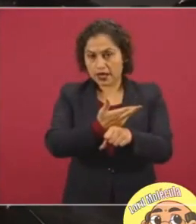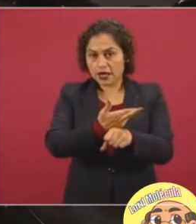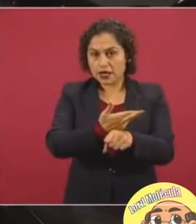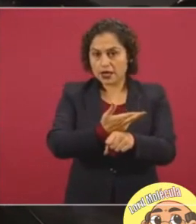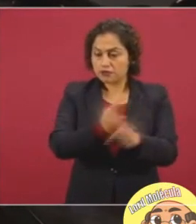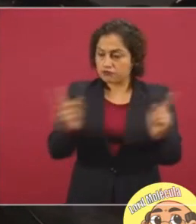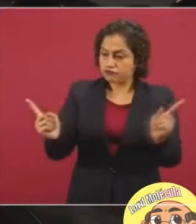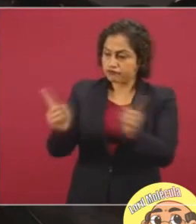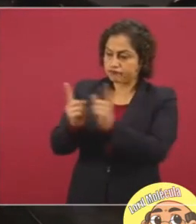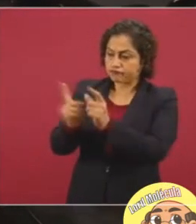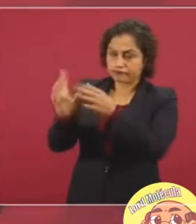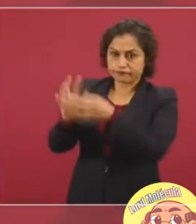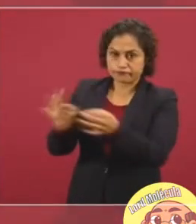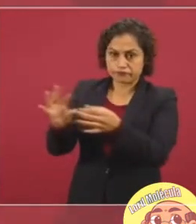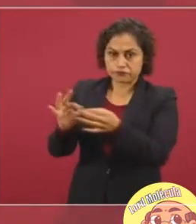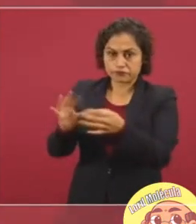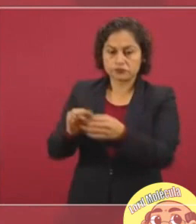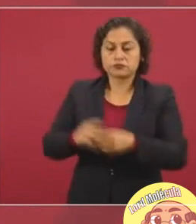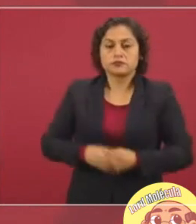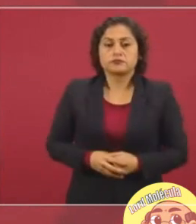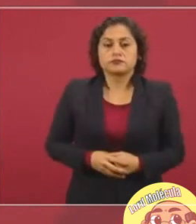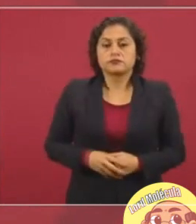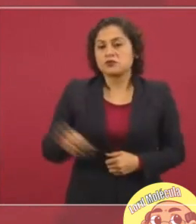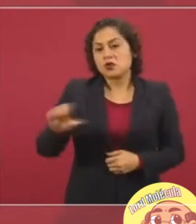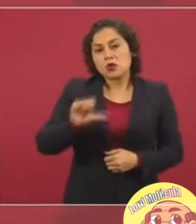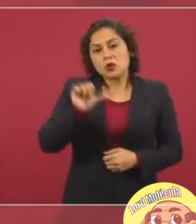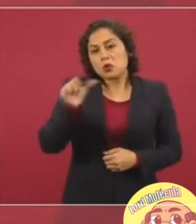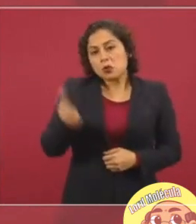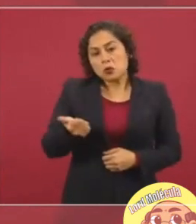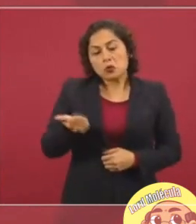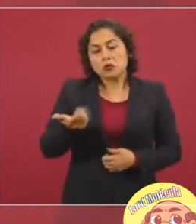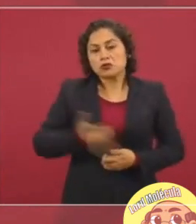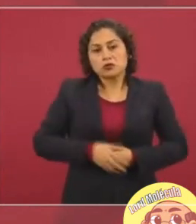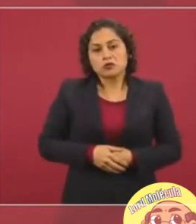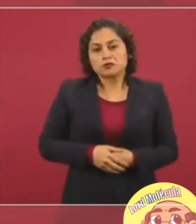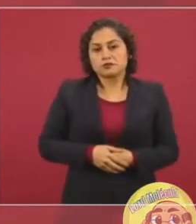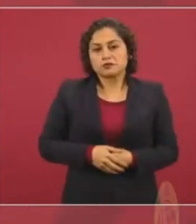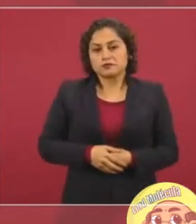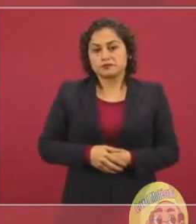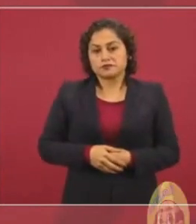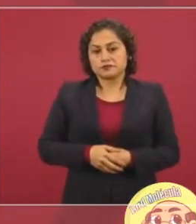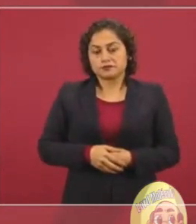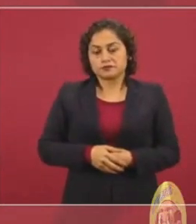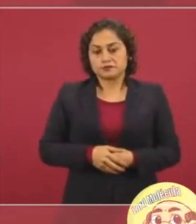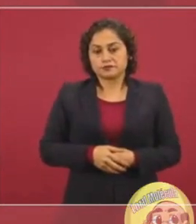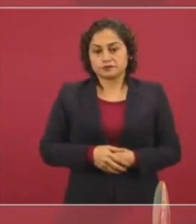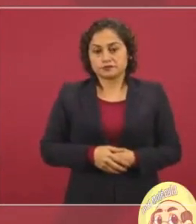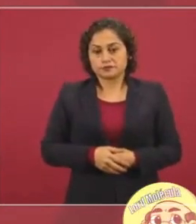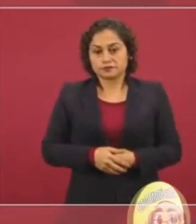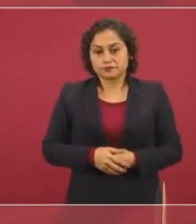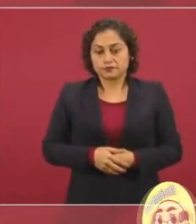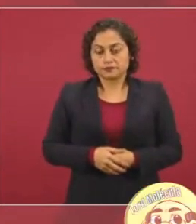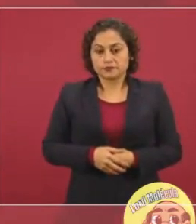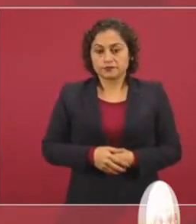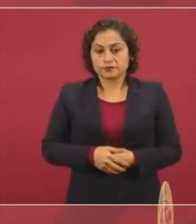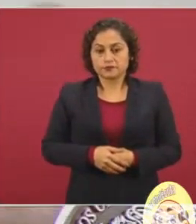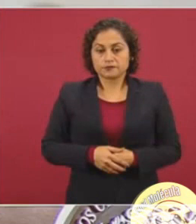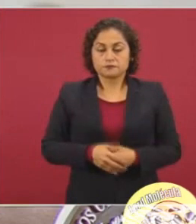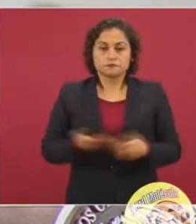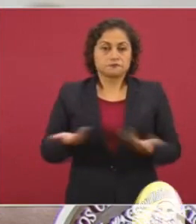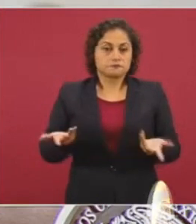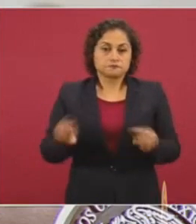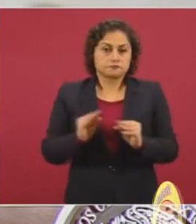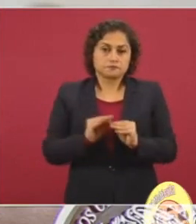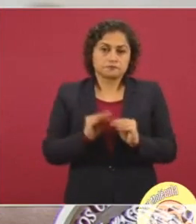Alcocer. Y lo demás, pues tiene que ver con el cambio